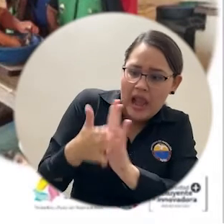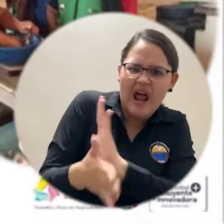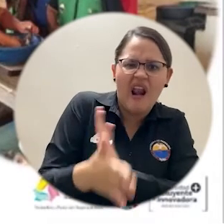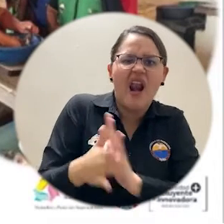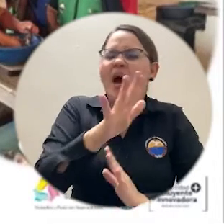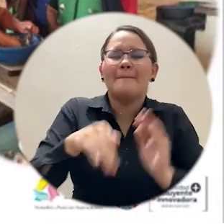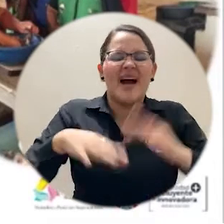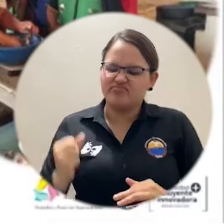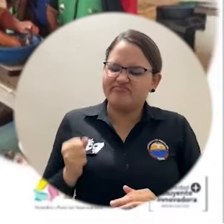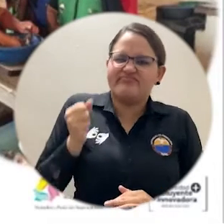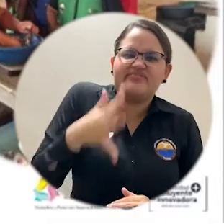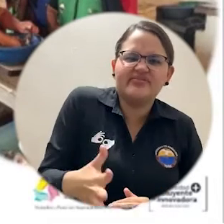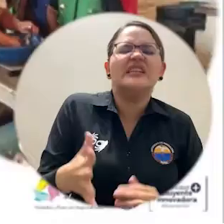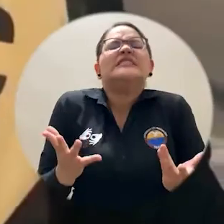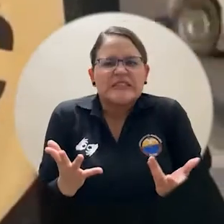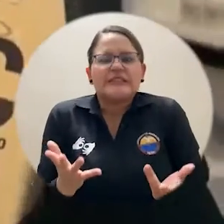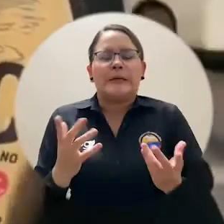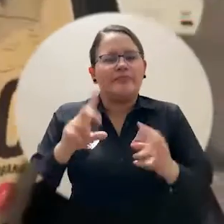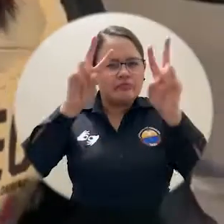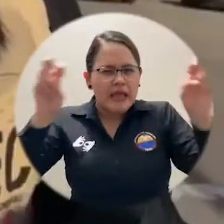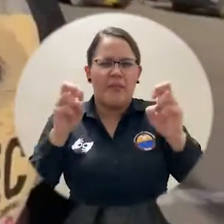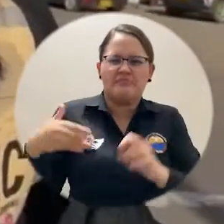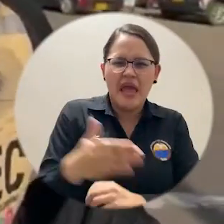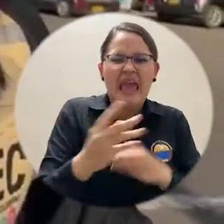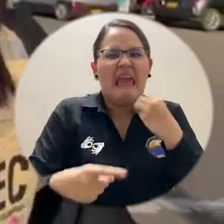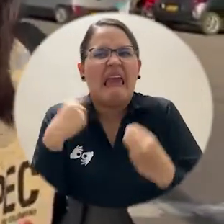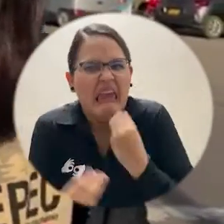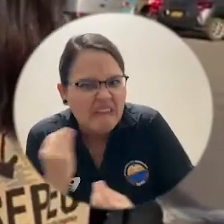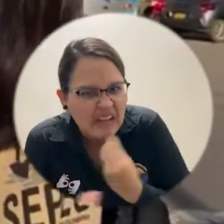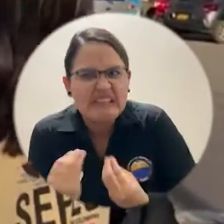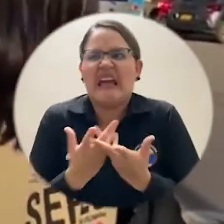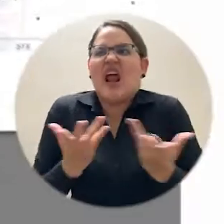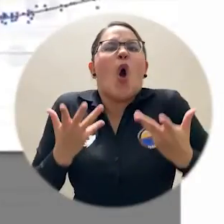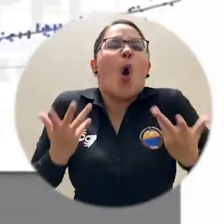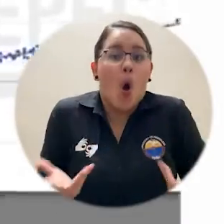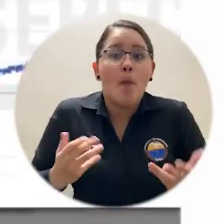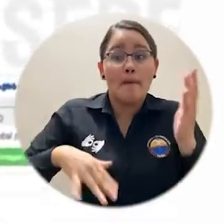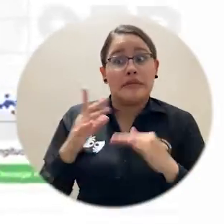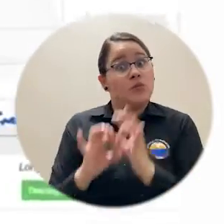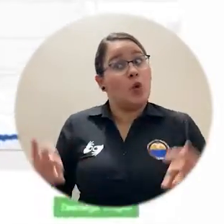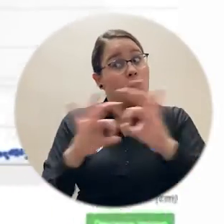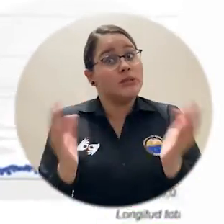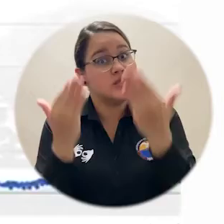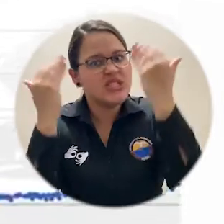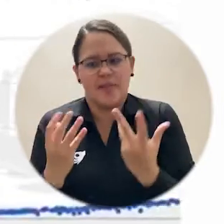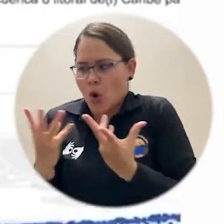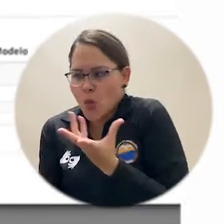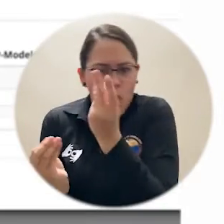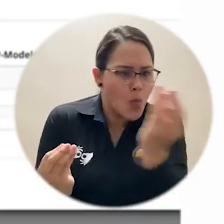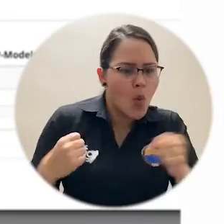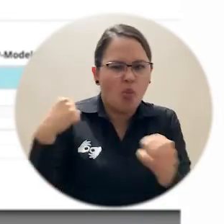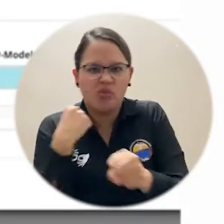importancia de las instituciones de mercado que operan a nivel nacional. Los resultados divulgados se socializaron con el